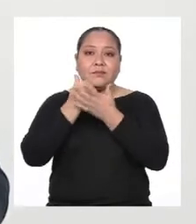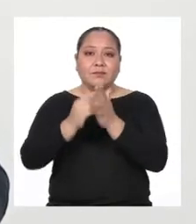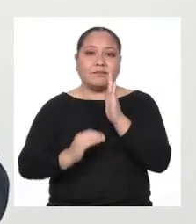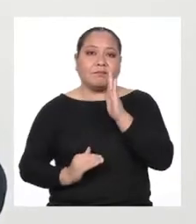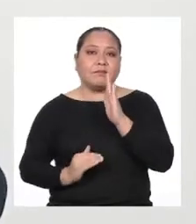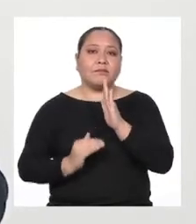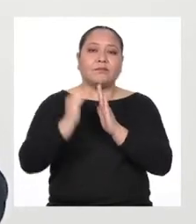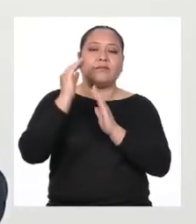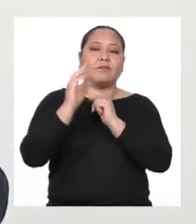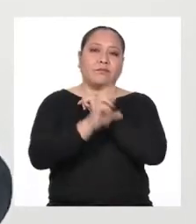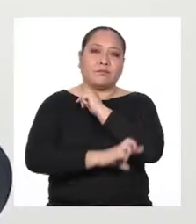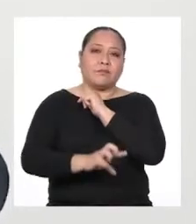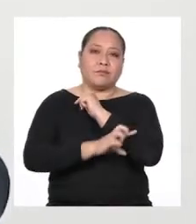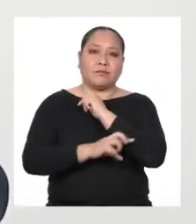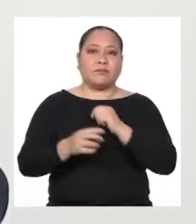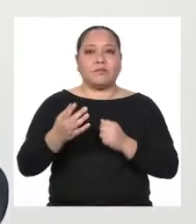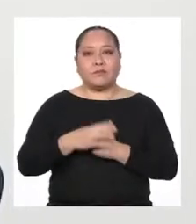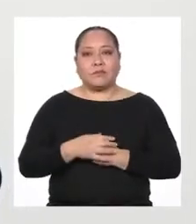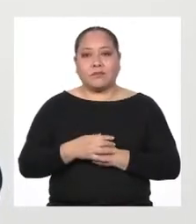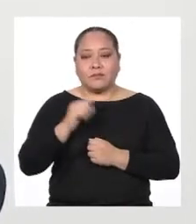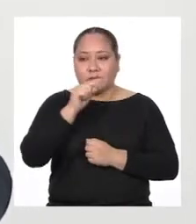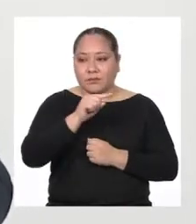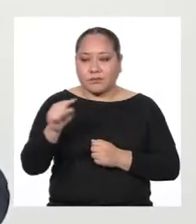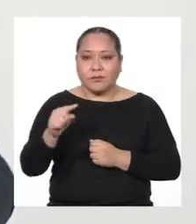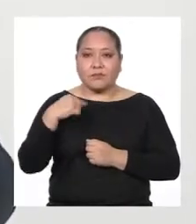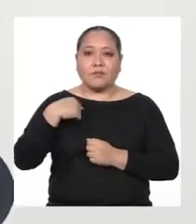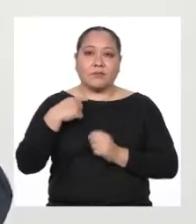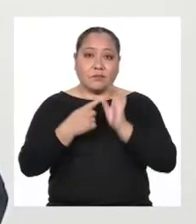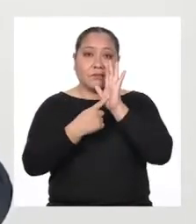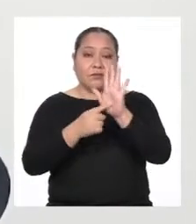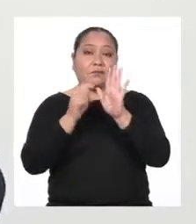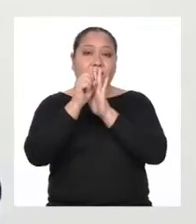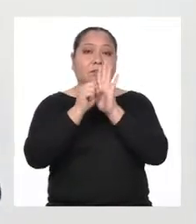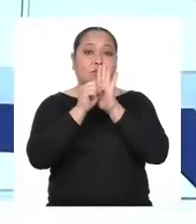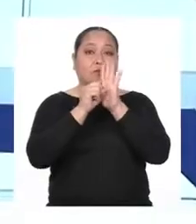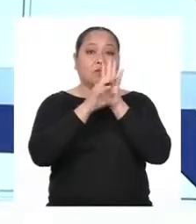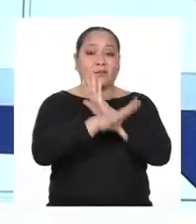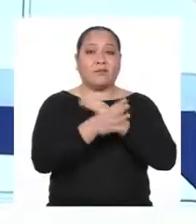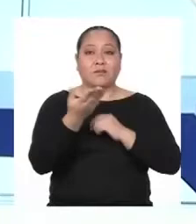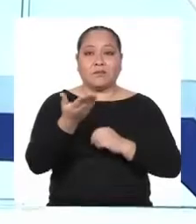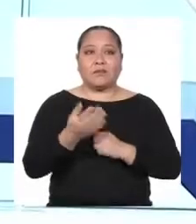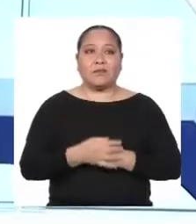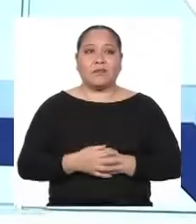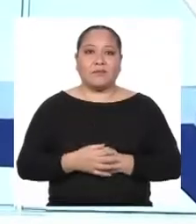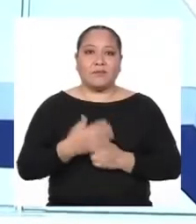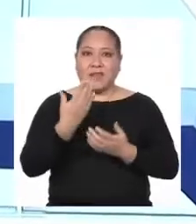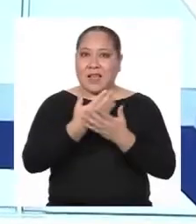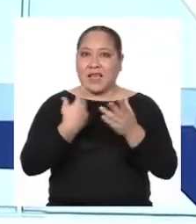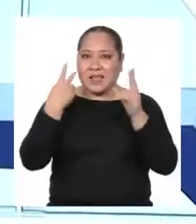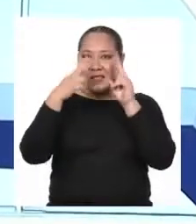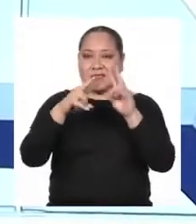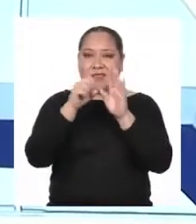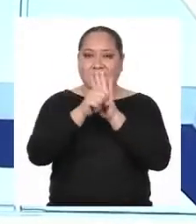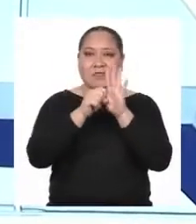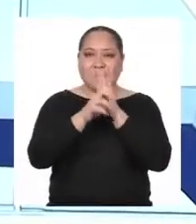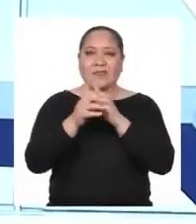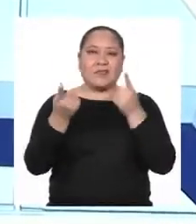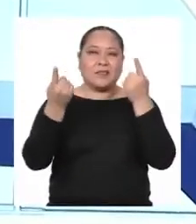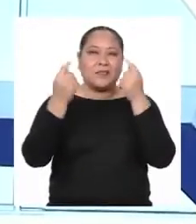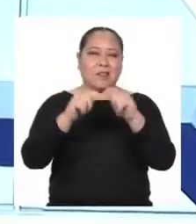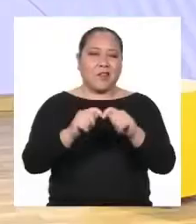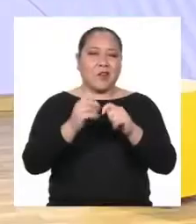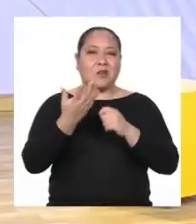país Y justo sobre eso tengo un video para mostrarles Antes de ver el video vamos a unos